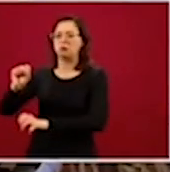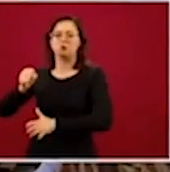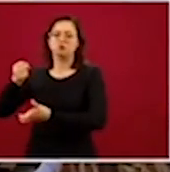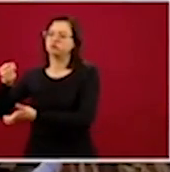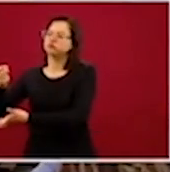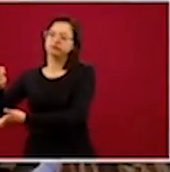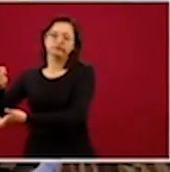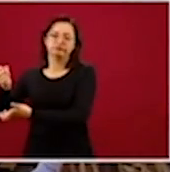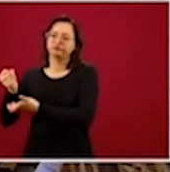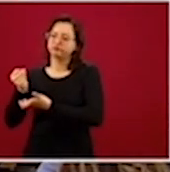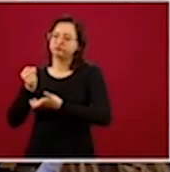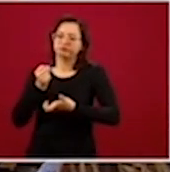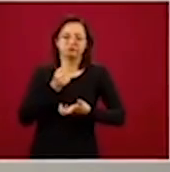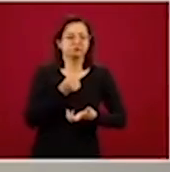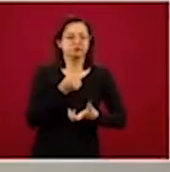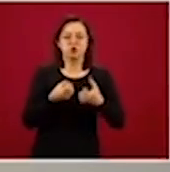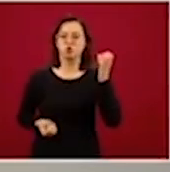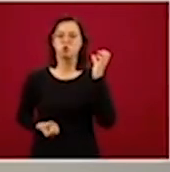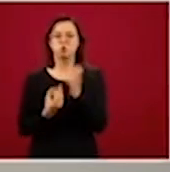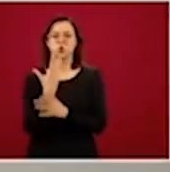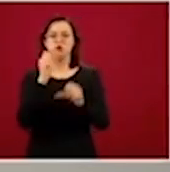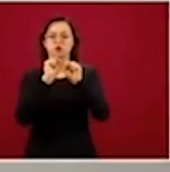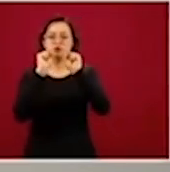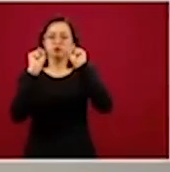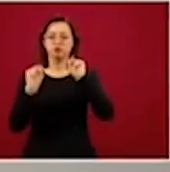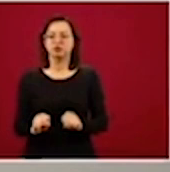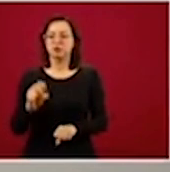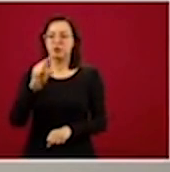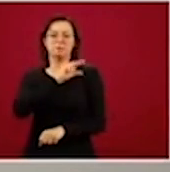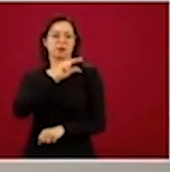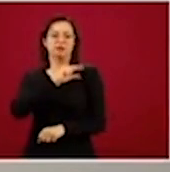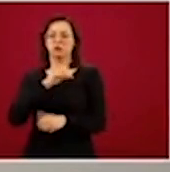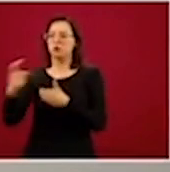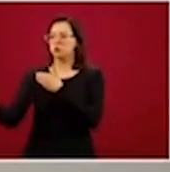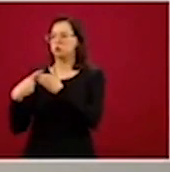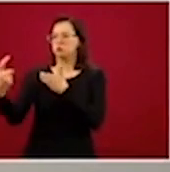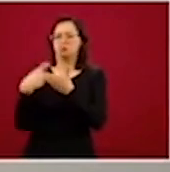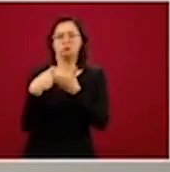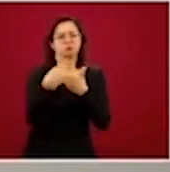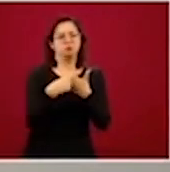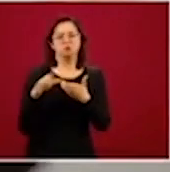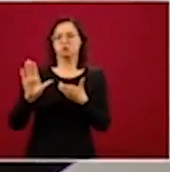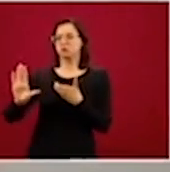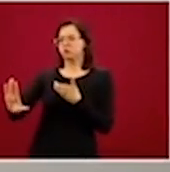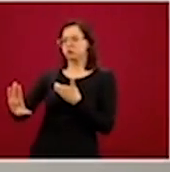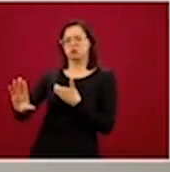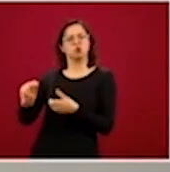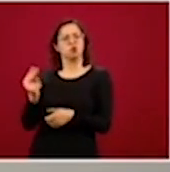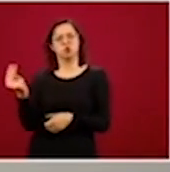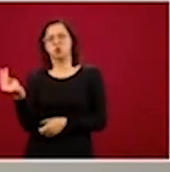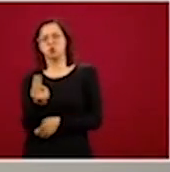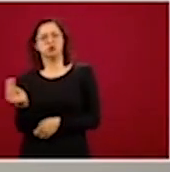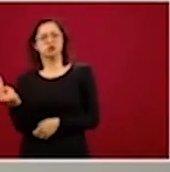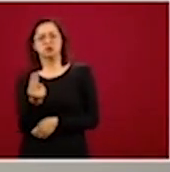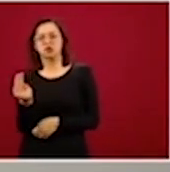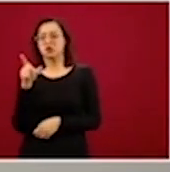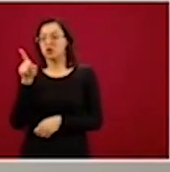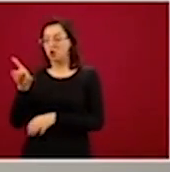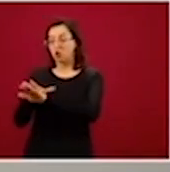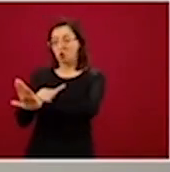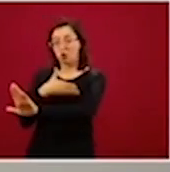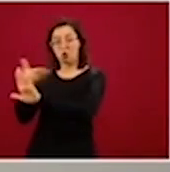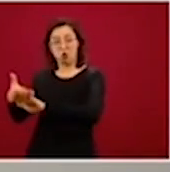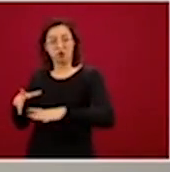el nuevo sistema ya no incluye la contratación de entidades privadas, no es nada específico en contra de esta